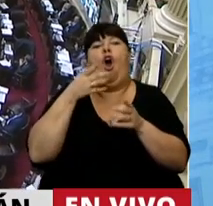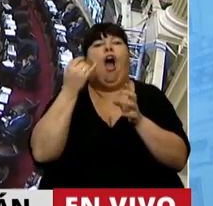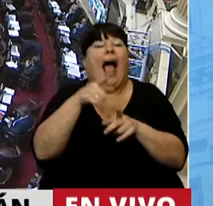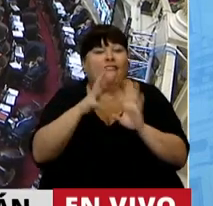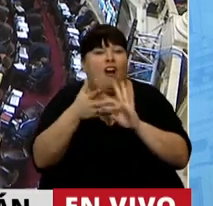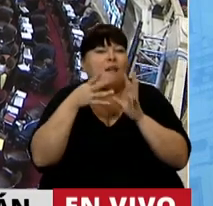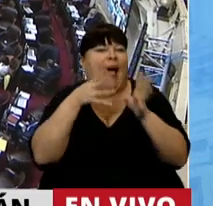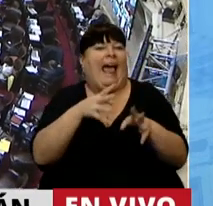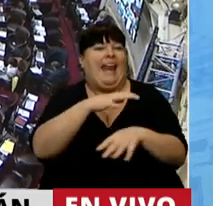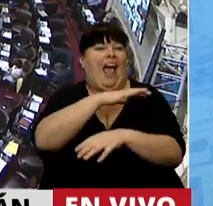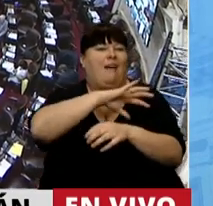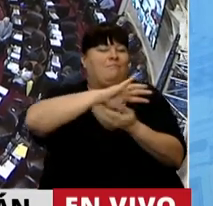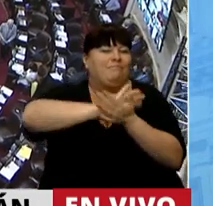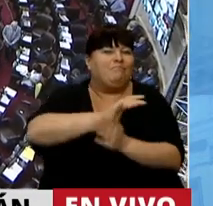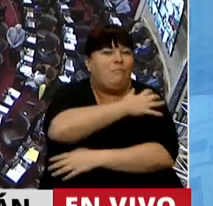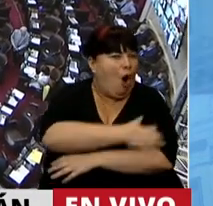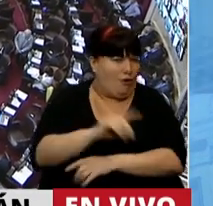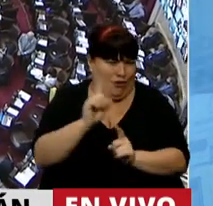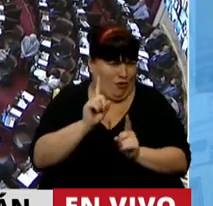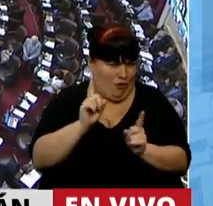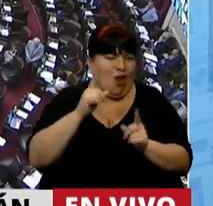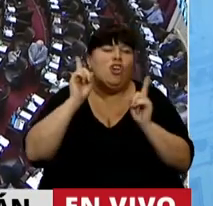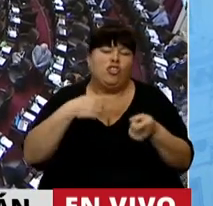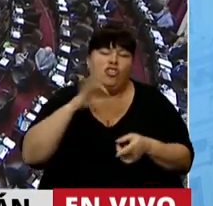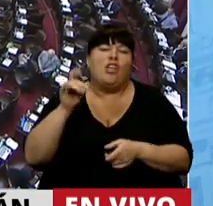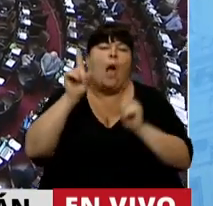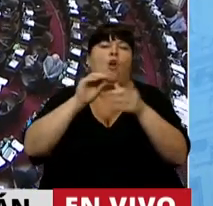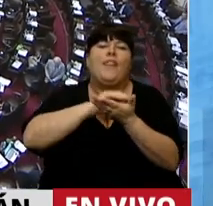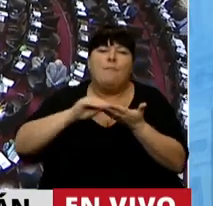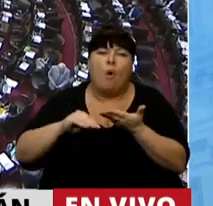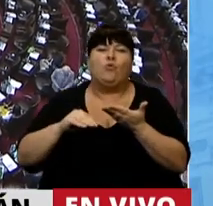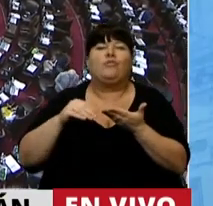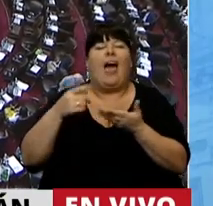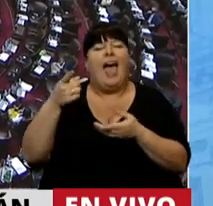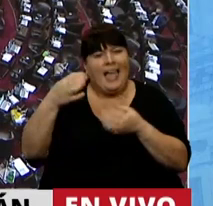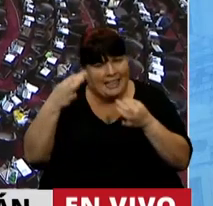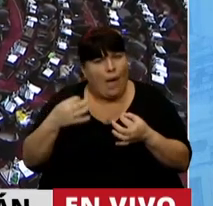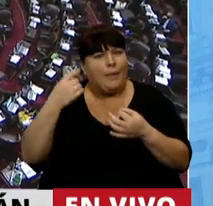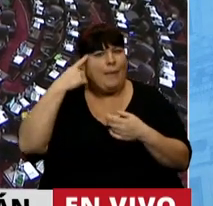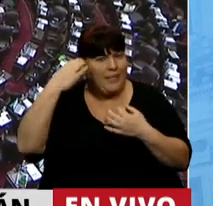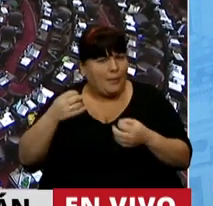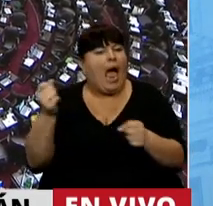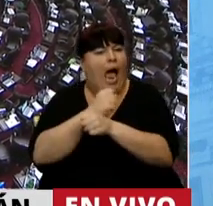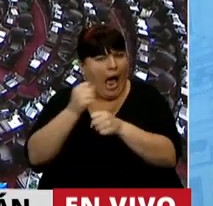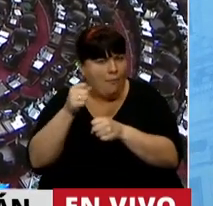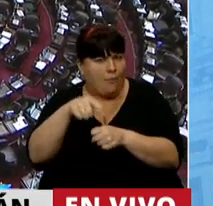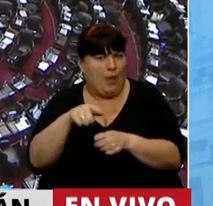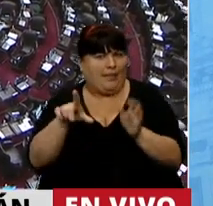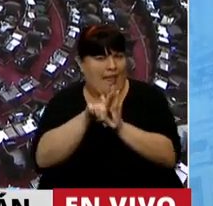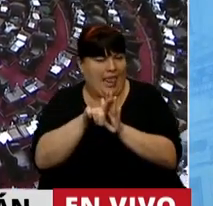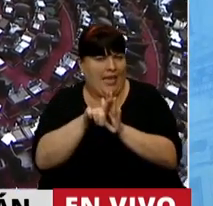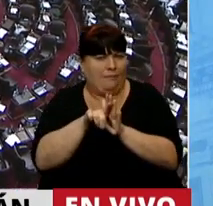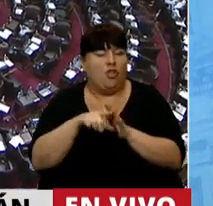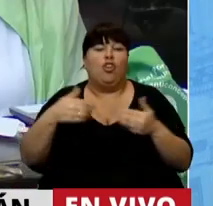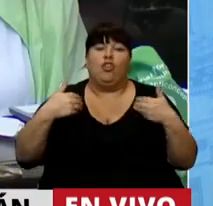pobreza. De ninguna manera, aunque sé que hay diputados que tienen muy buenas intenciones y que aprueban esta norma.